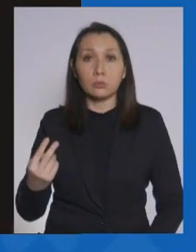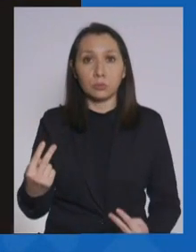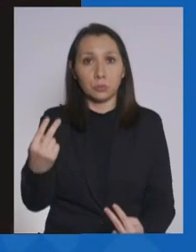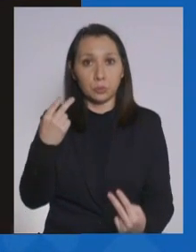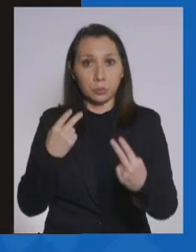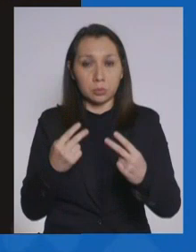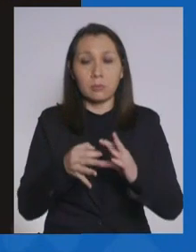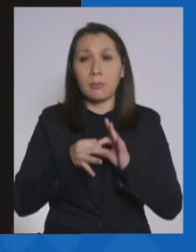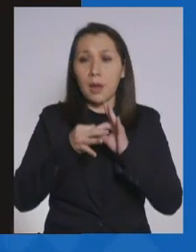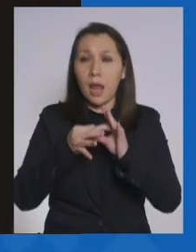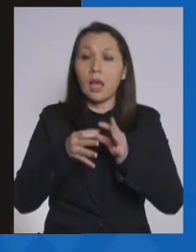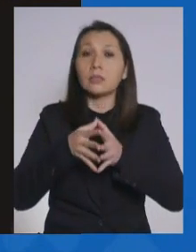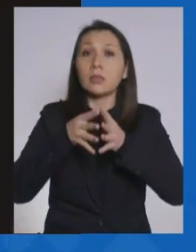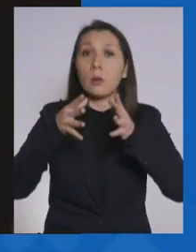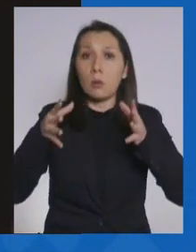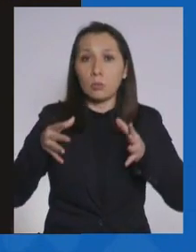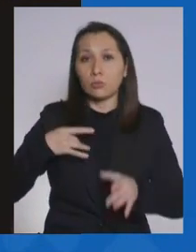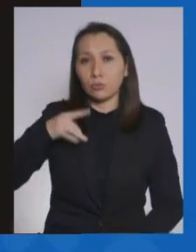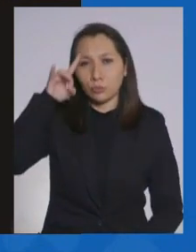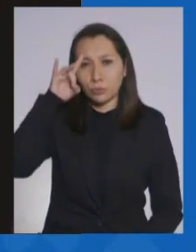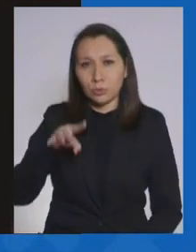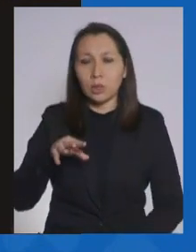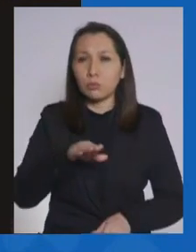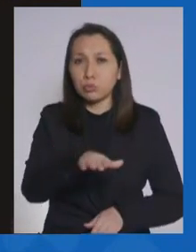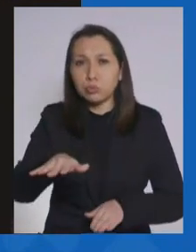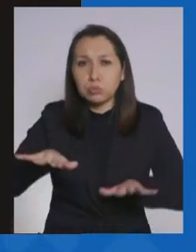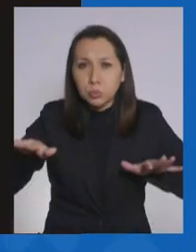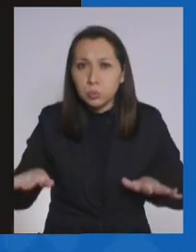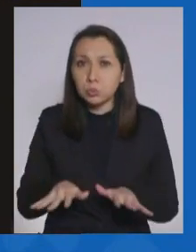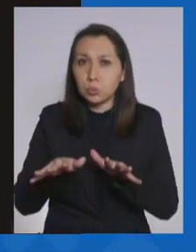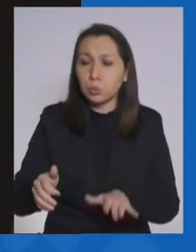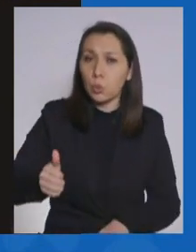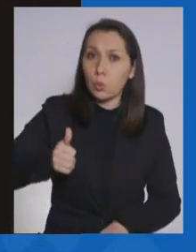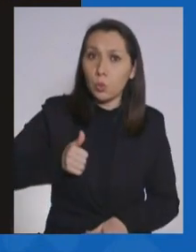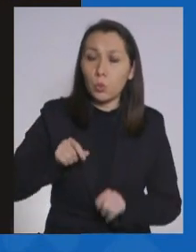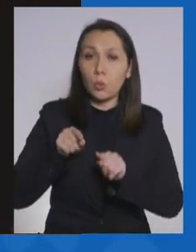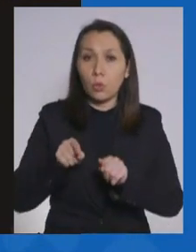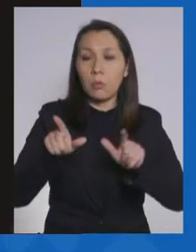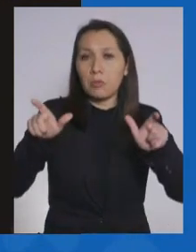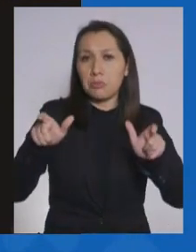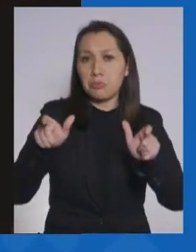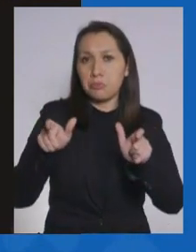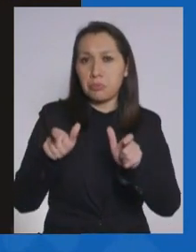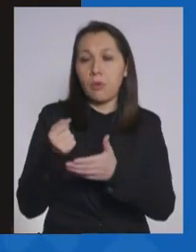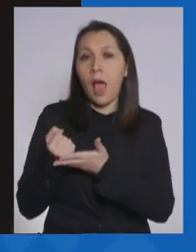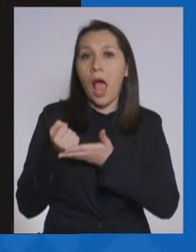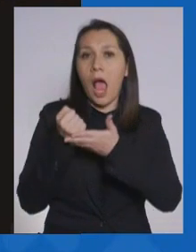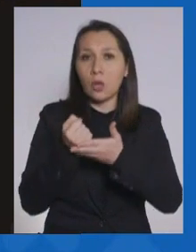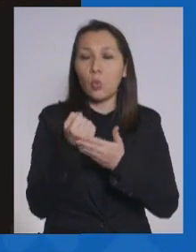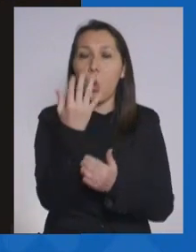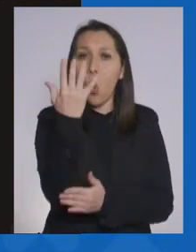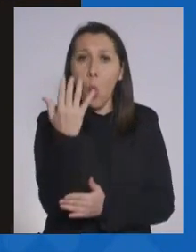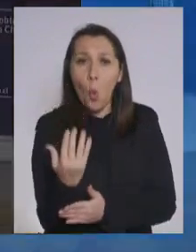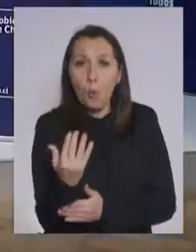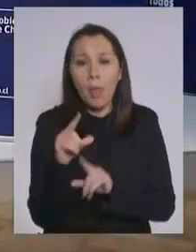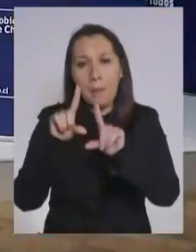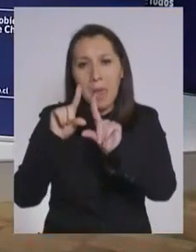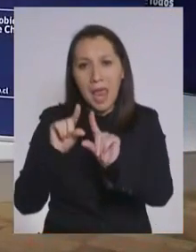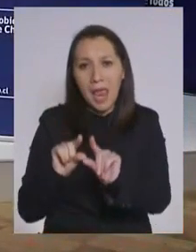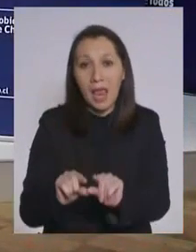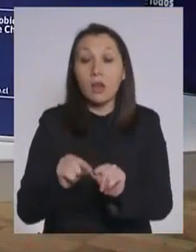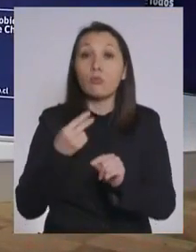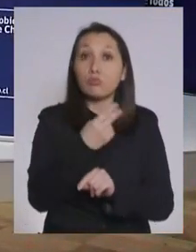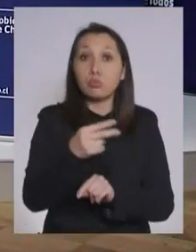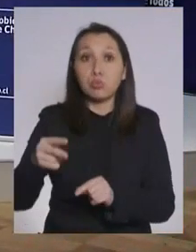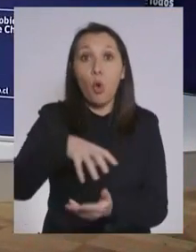les agradezco profundamente porque sé que el esfuerzo que han hecho contribuye a la disminución de las cifras y eso permite que